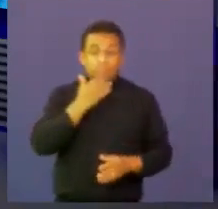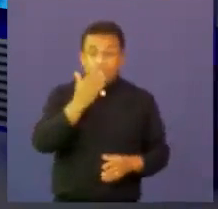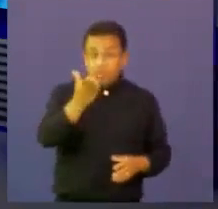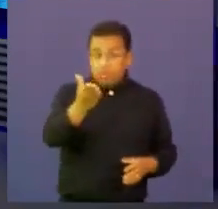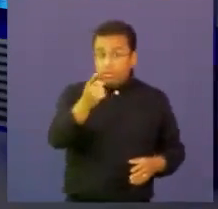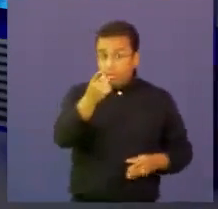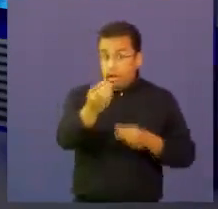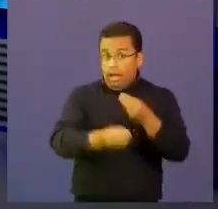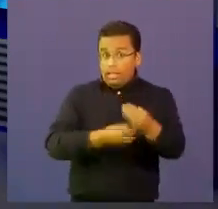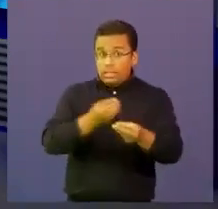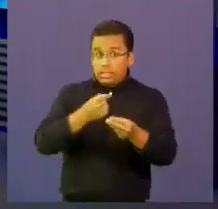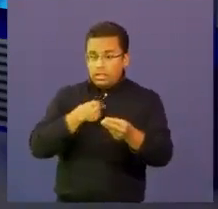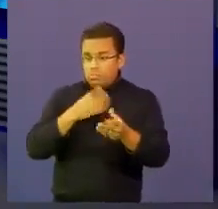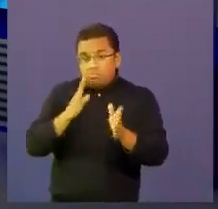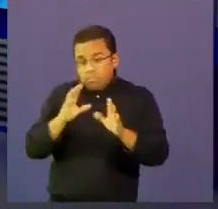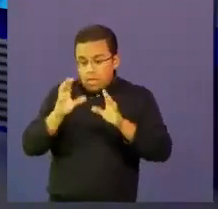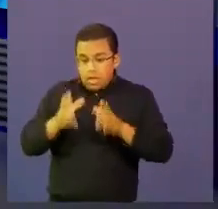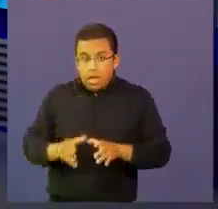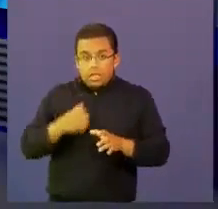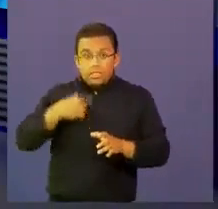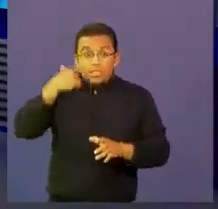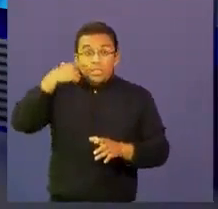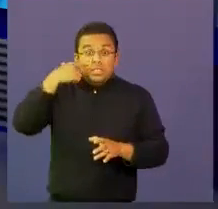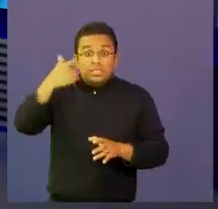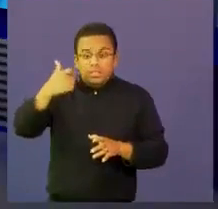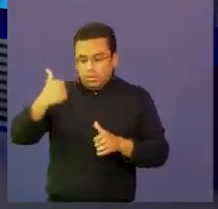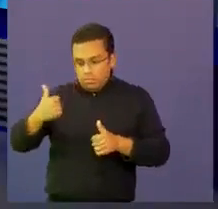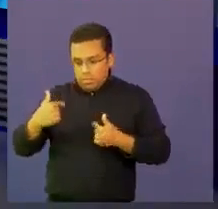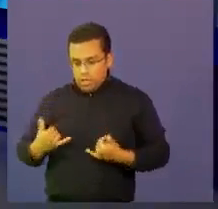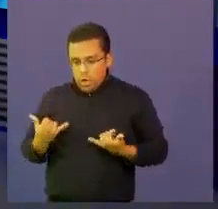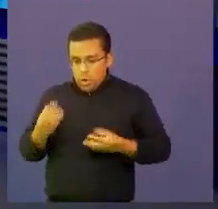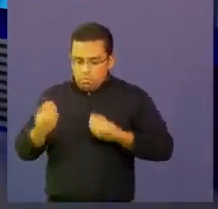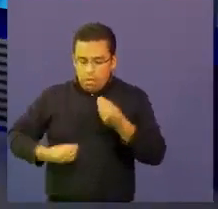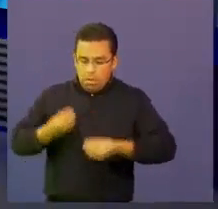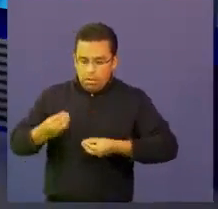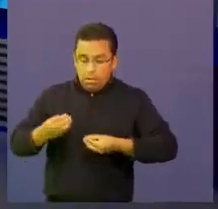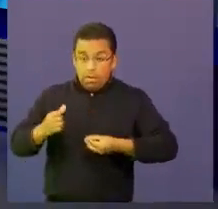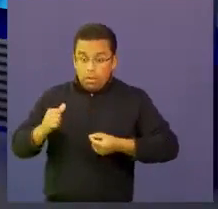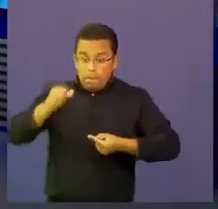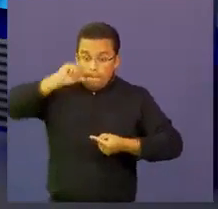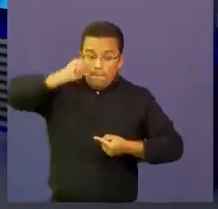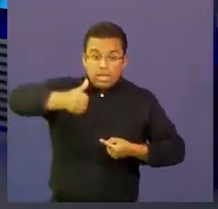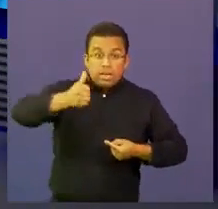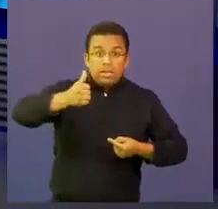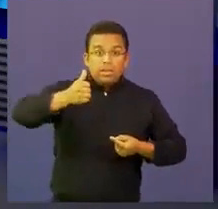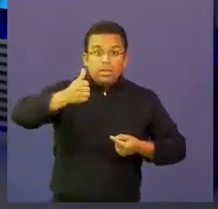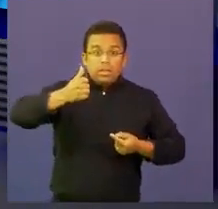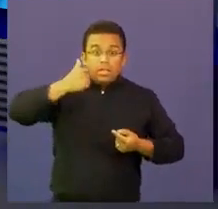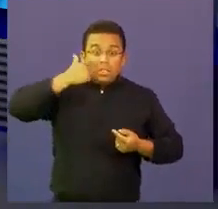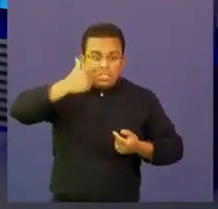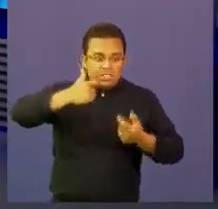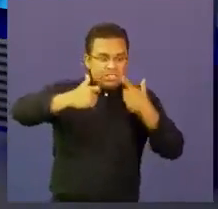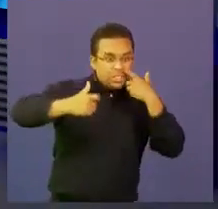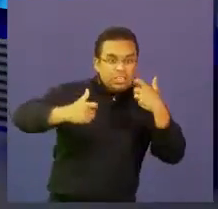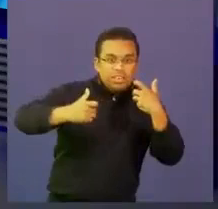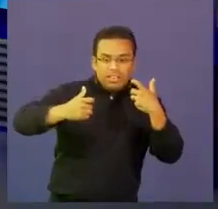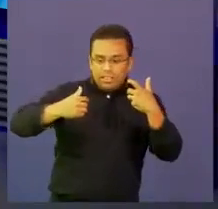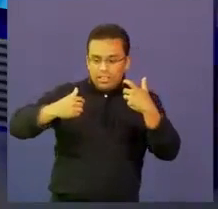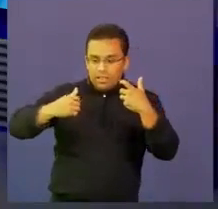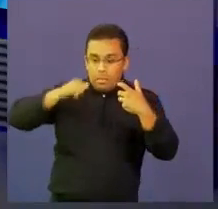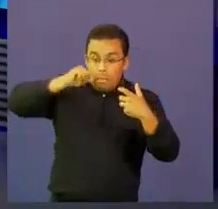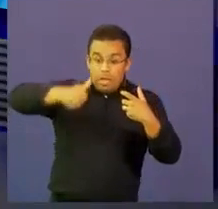cosa chévere en el aula, mañana va a hacer dos cosas chéveres en el aula y pasado va hacer tres cosas chéveres. Y creo que